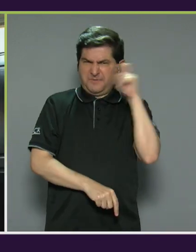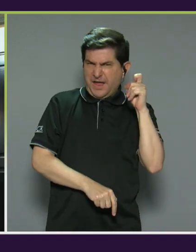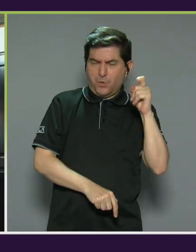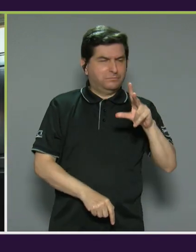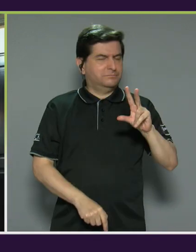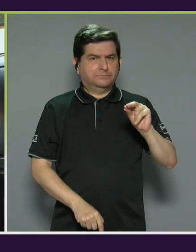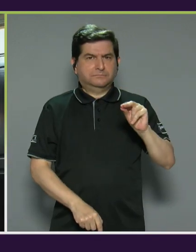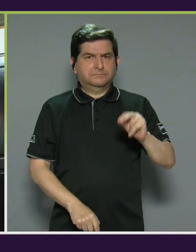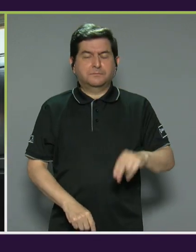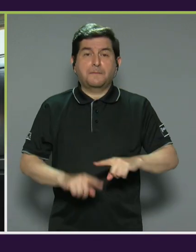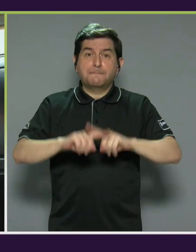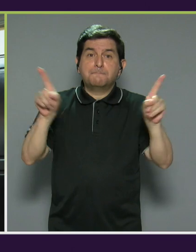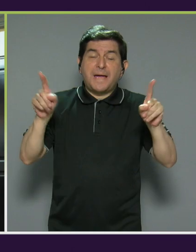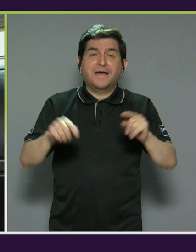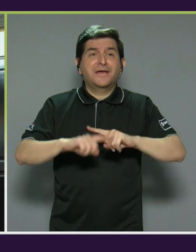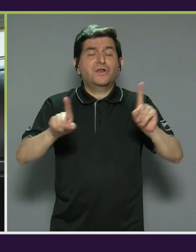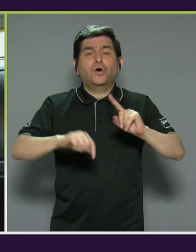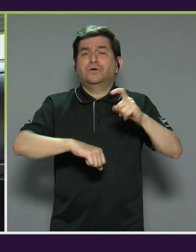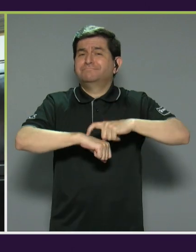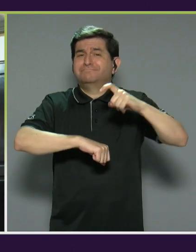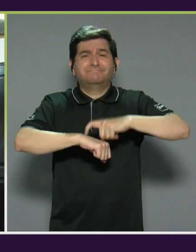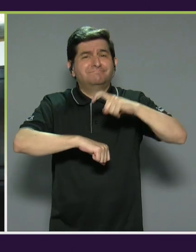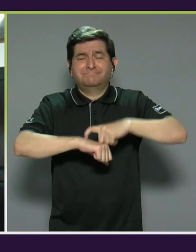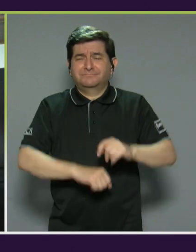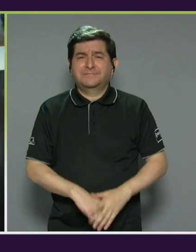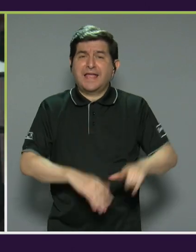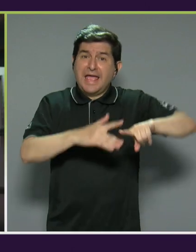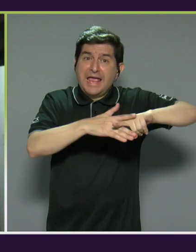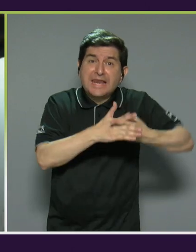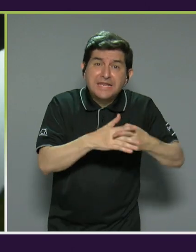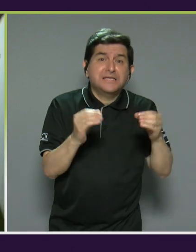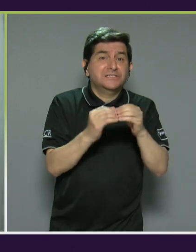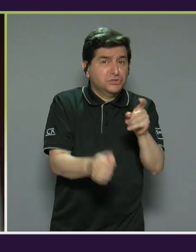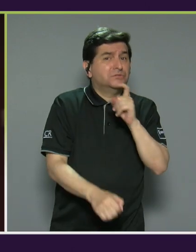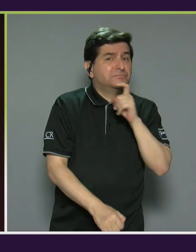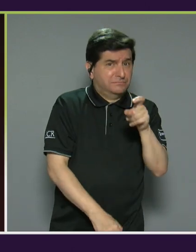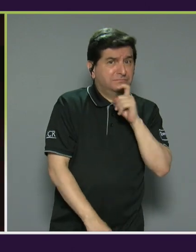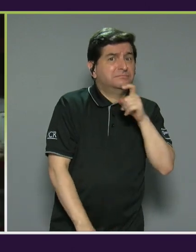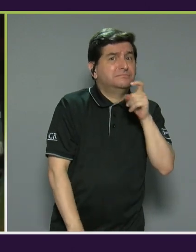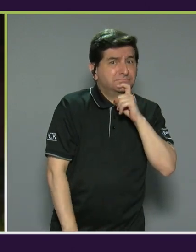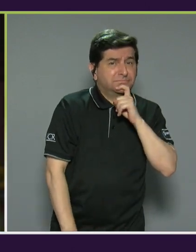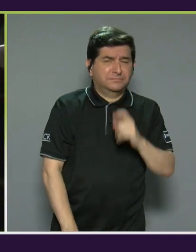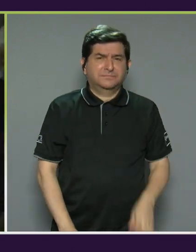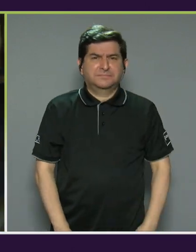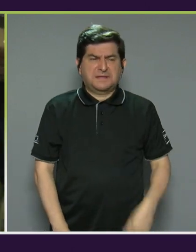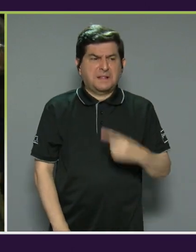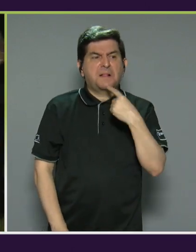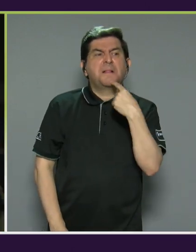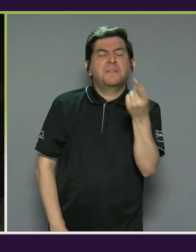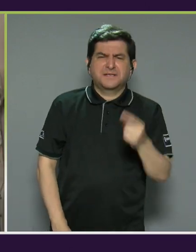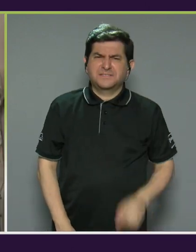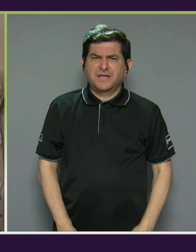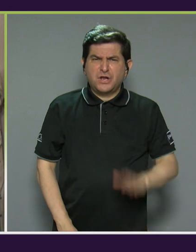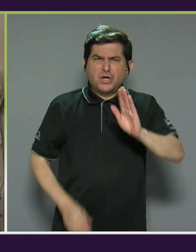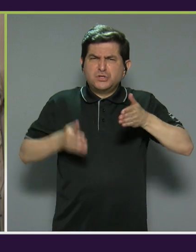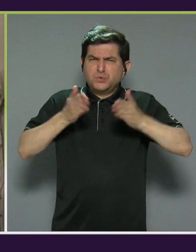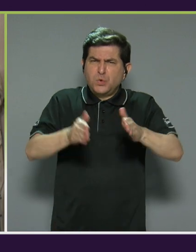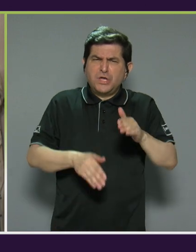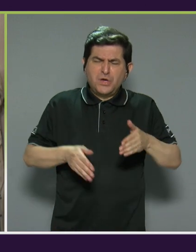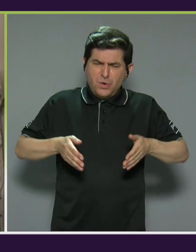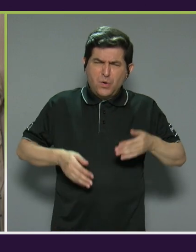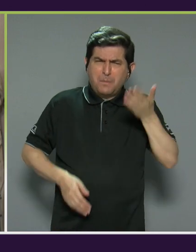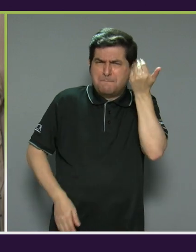Feo. Sin embargo, hay una serie de etapas y las etapas iniciales son las más difíciles, ¿verdad? Cuando le dicen por qué su hijo nació así,